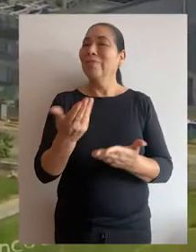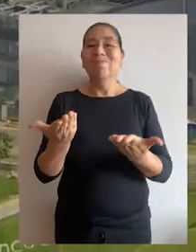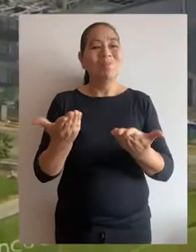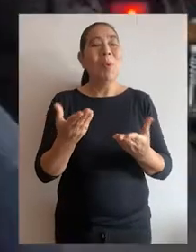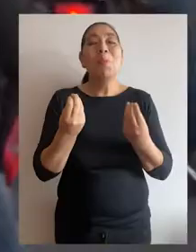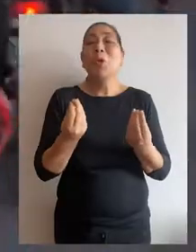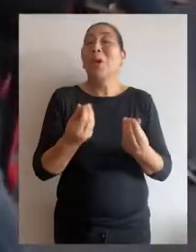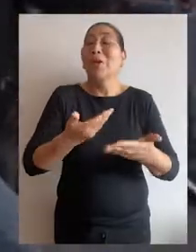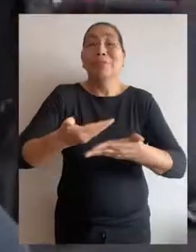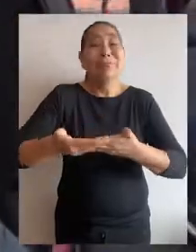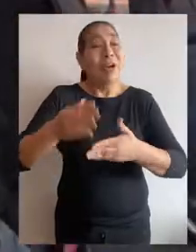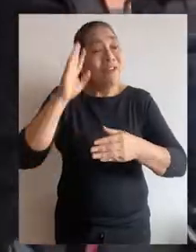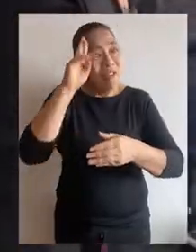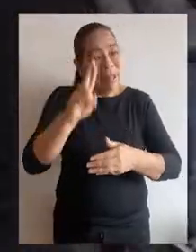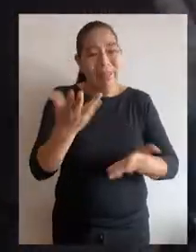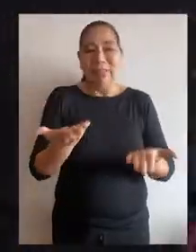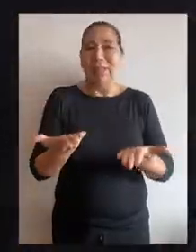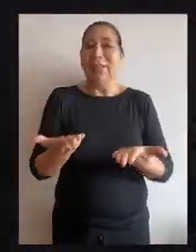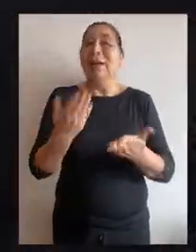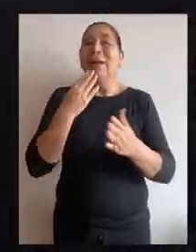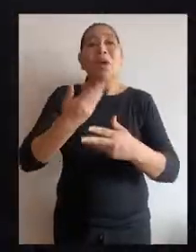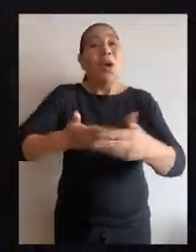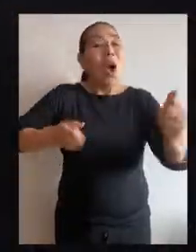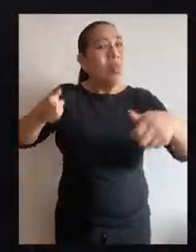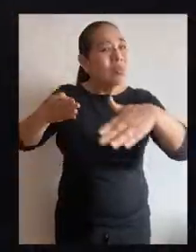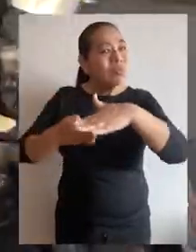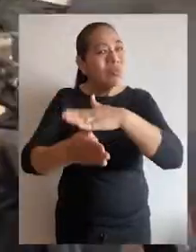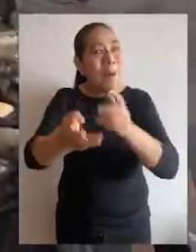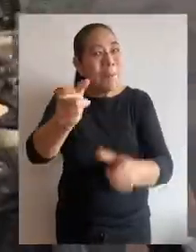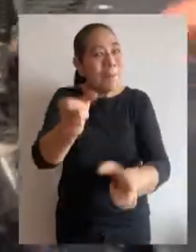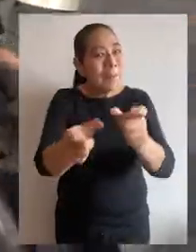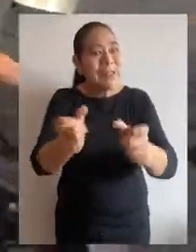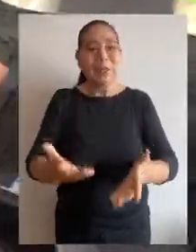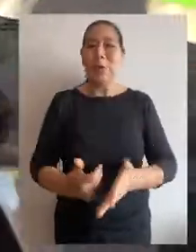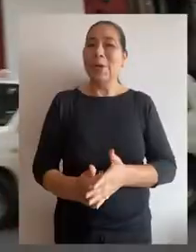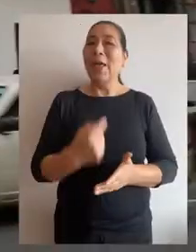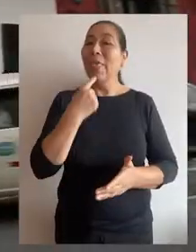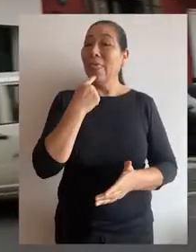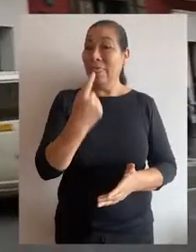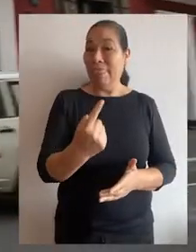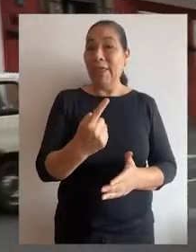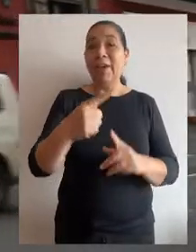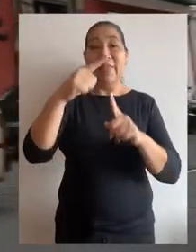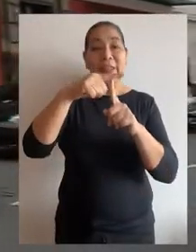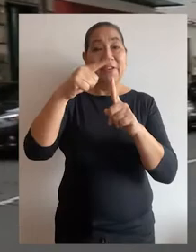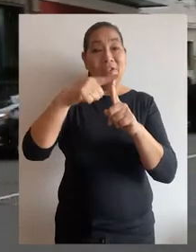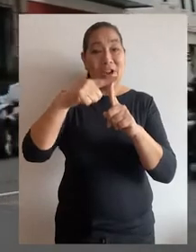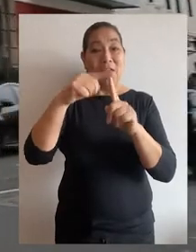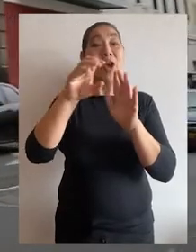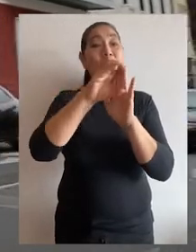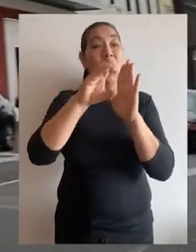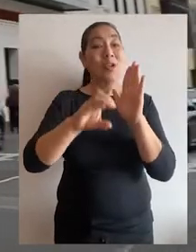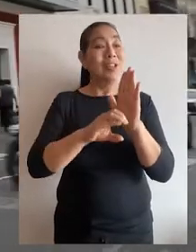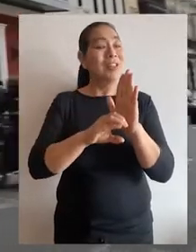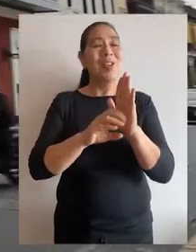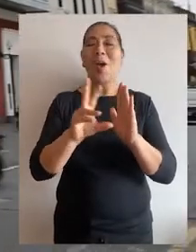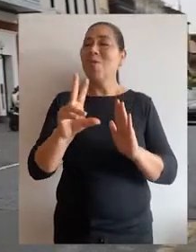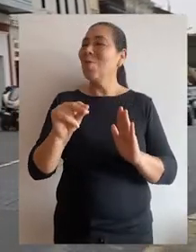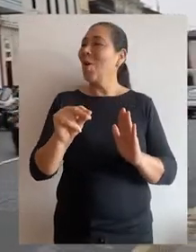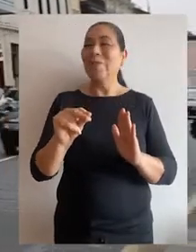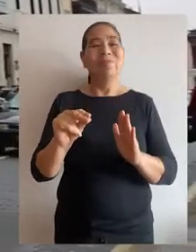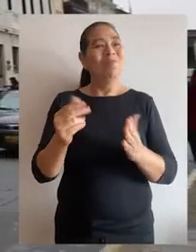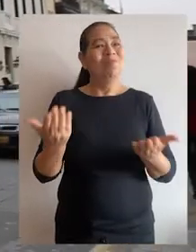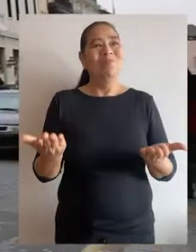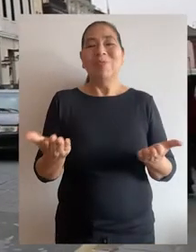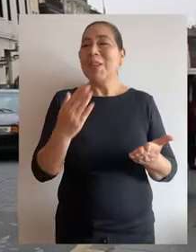continuará vigente porque no transgrede el derecho constitucional al libre tránsito de las personas. Así lo determinó el Tribunal Constitucional al declarar